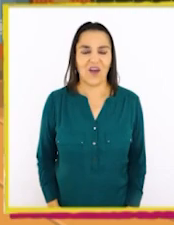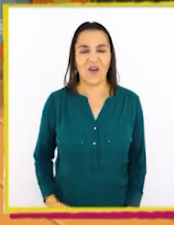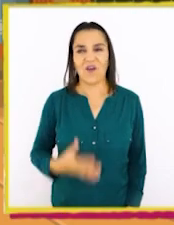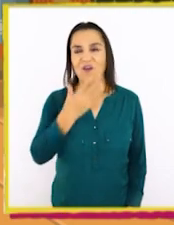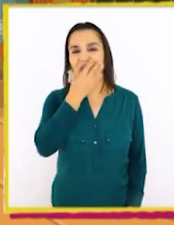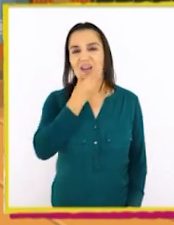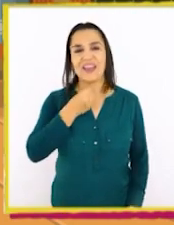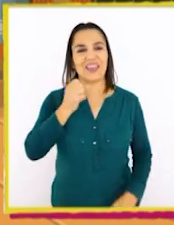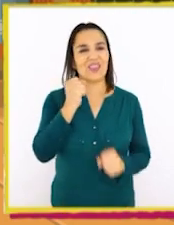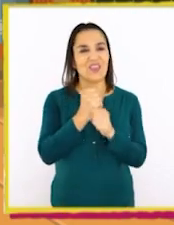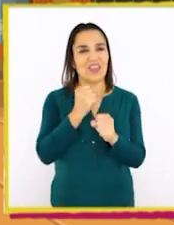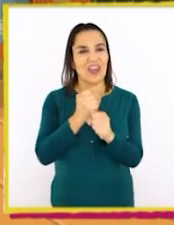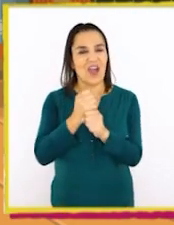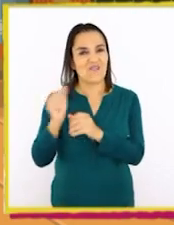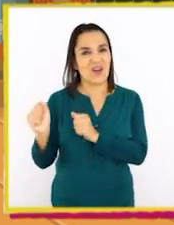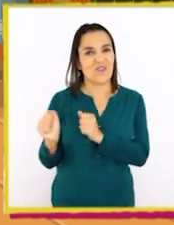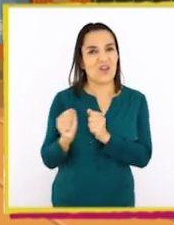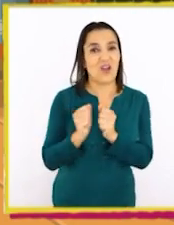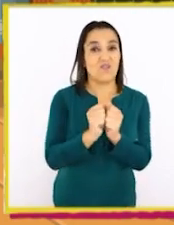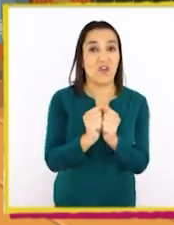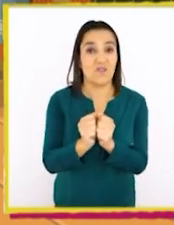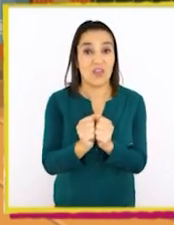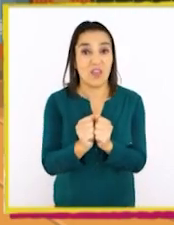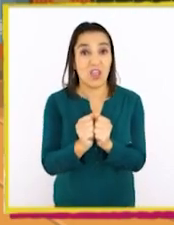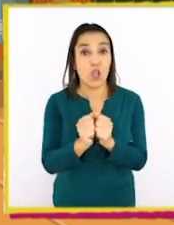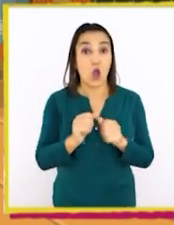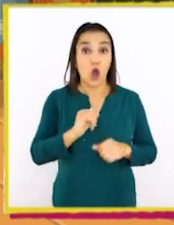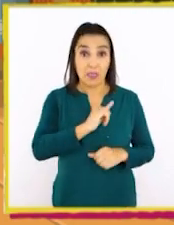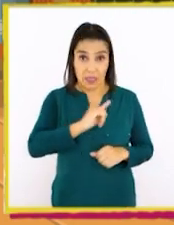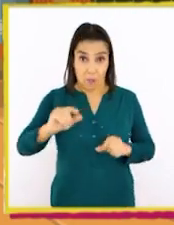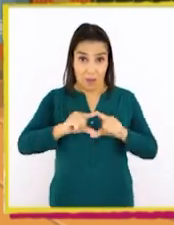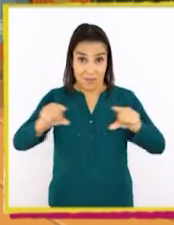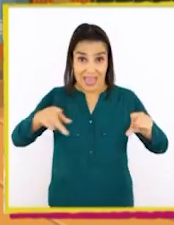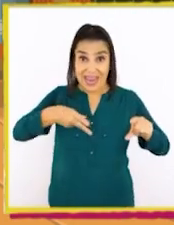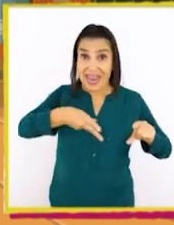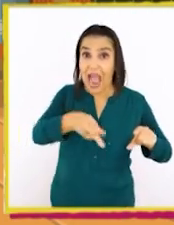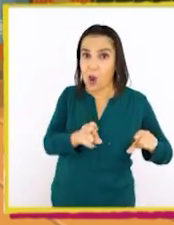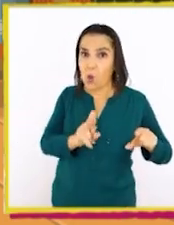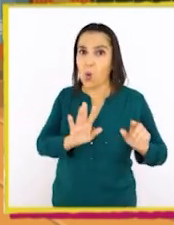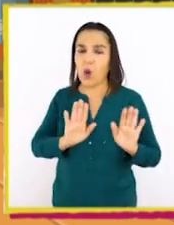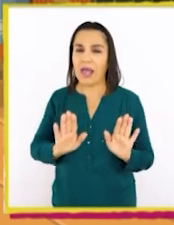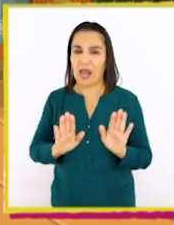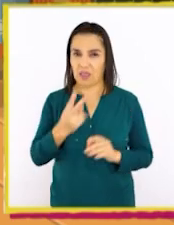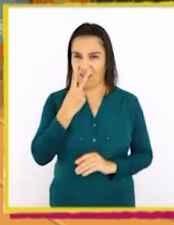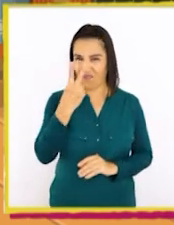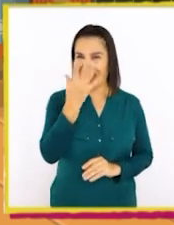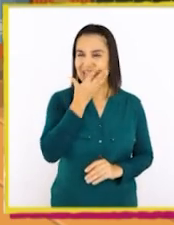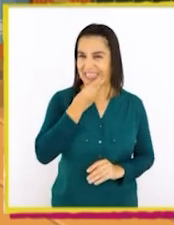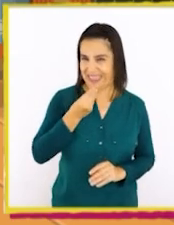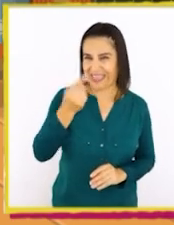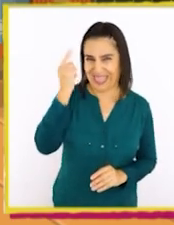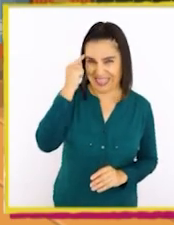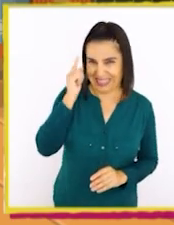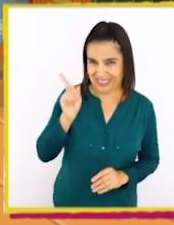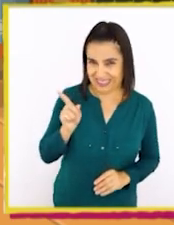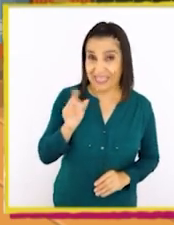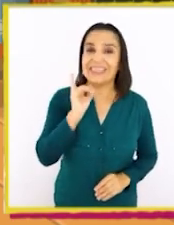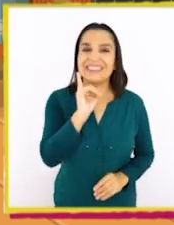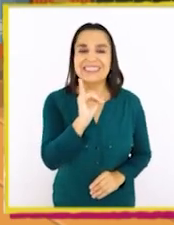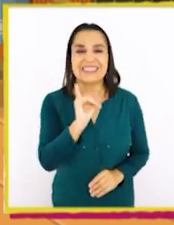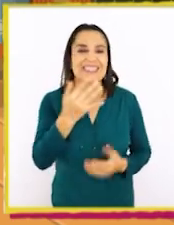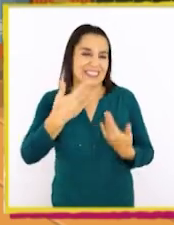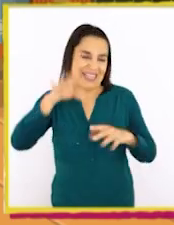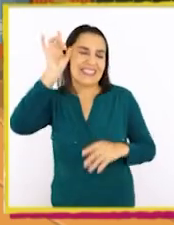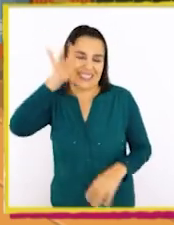lindo trabajo en equipo! Y en un ratito la vamos a inaugurar. ¿Creen que así se ve linda? Sí,